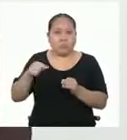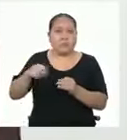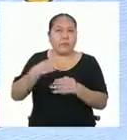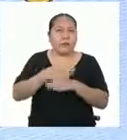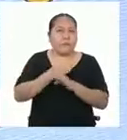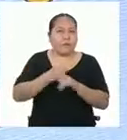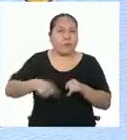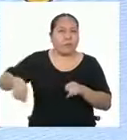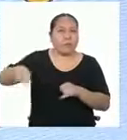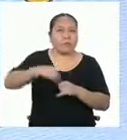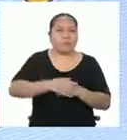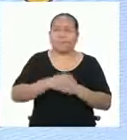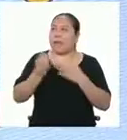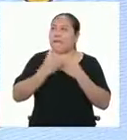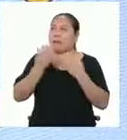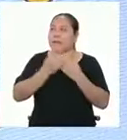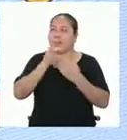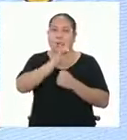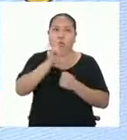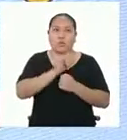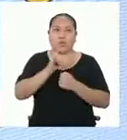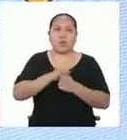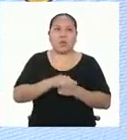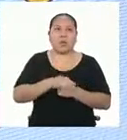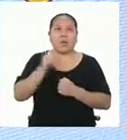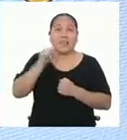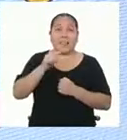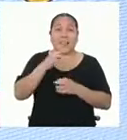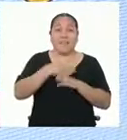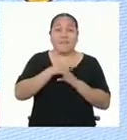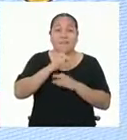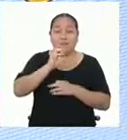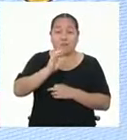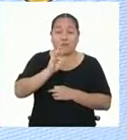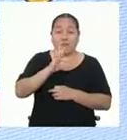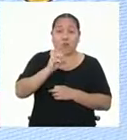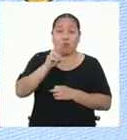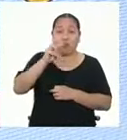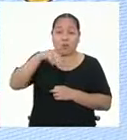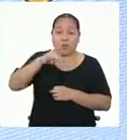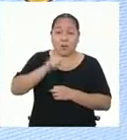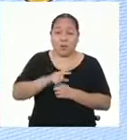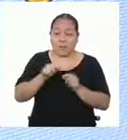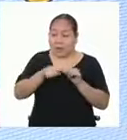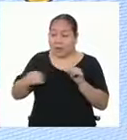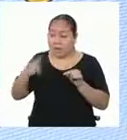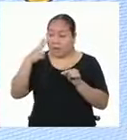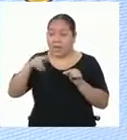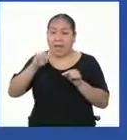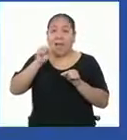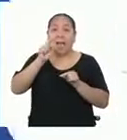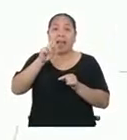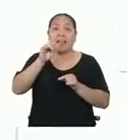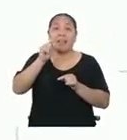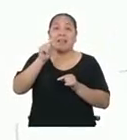de esta carpa? ¡Facilito! Usaría la fórmula que usamos hace un rato para calcular la arista lateral.